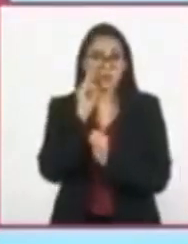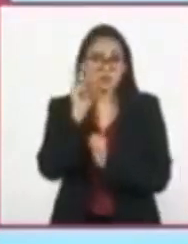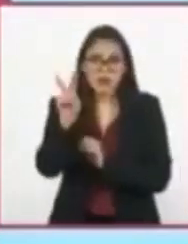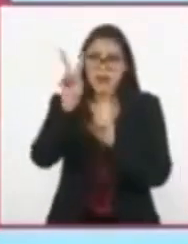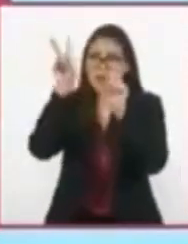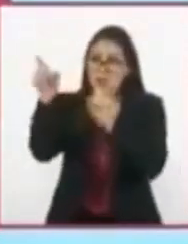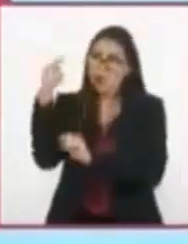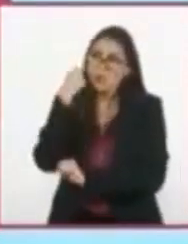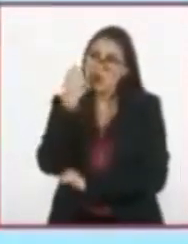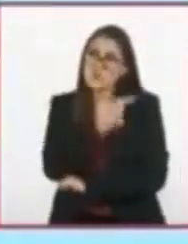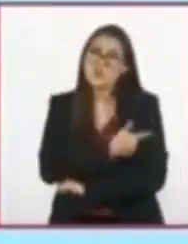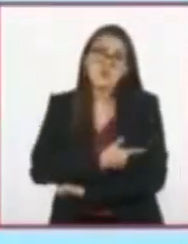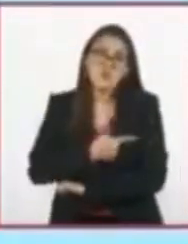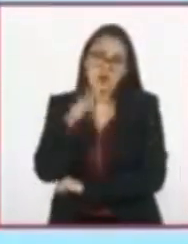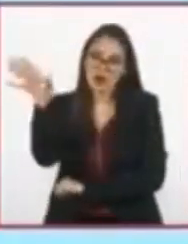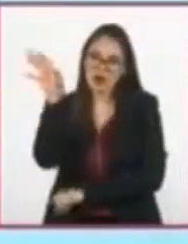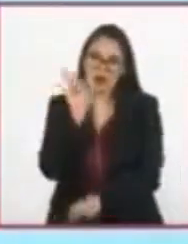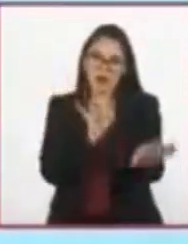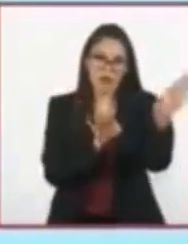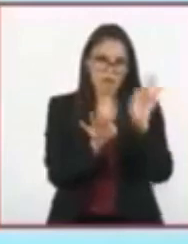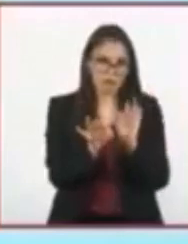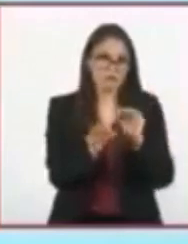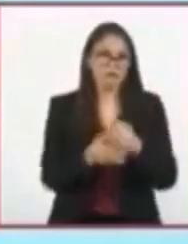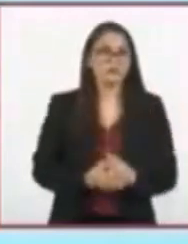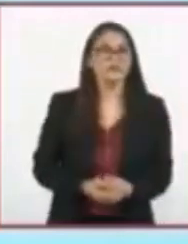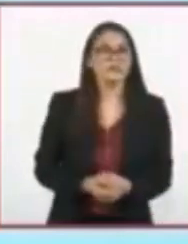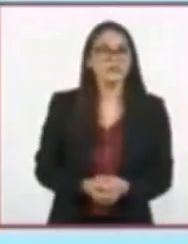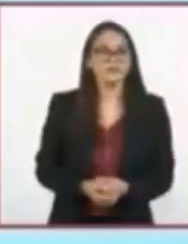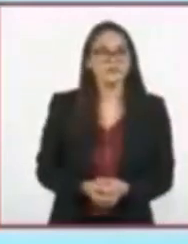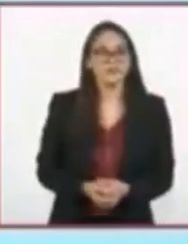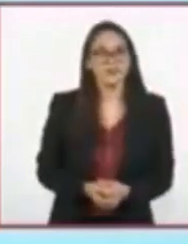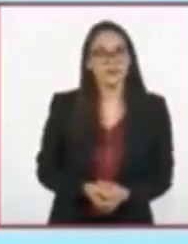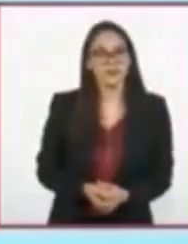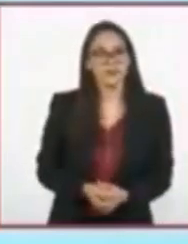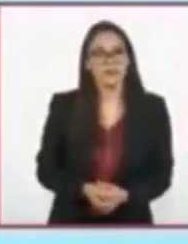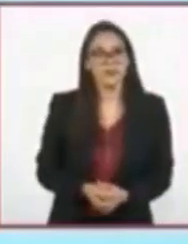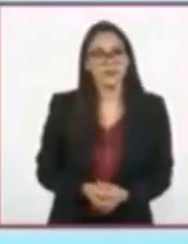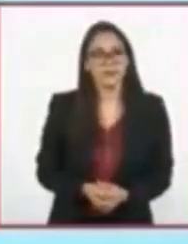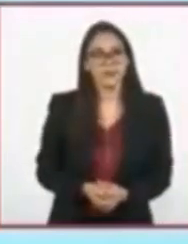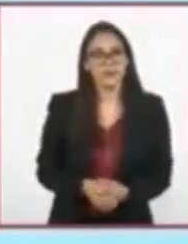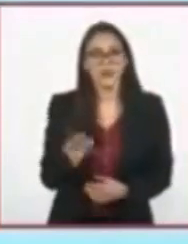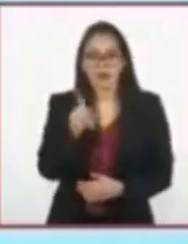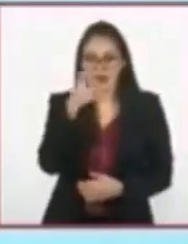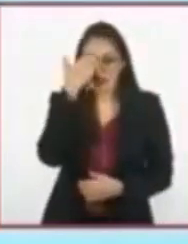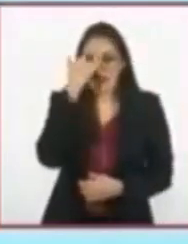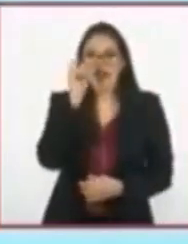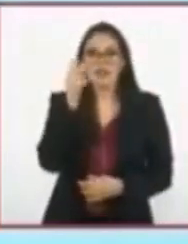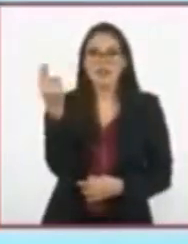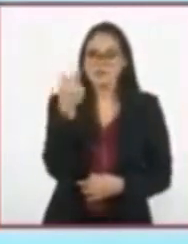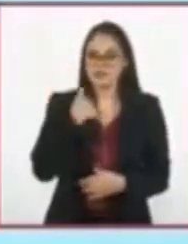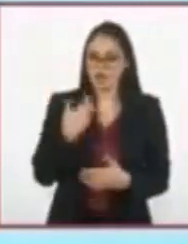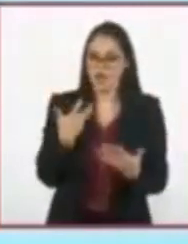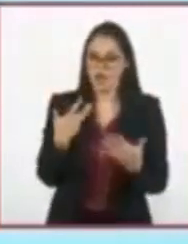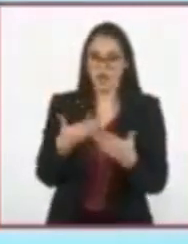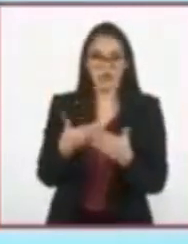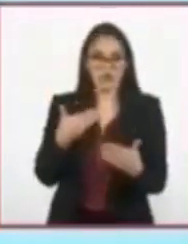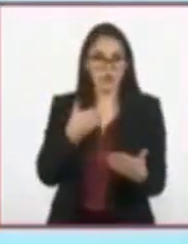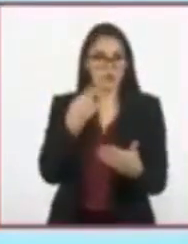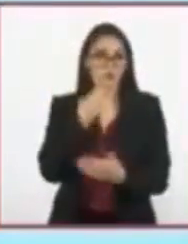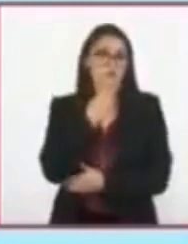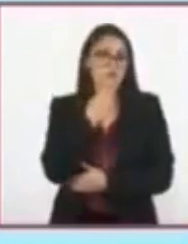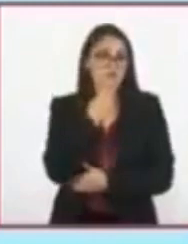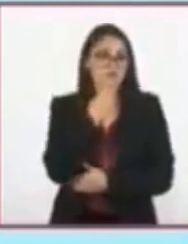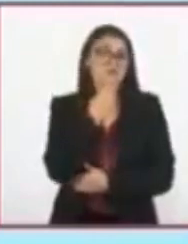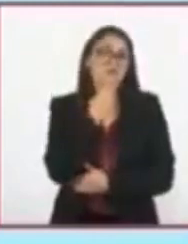un tema que sea de su interés. Ahora bien, ya sabemos qué elementos requerimos para crear nuestro texto. Pero lo